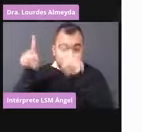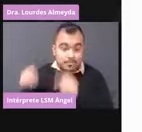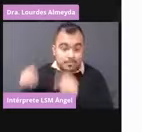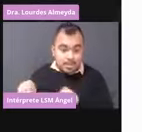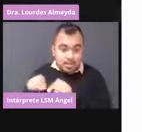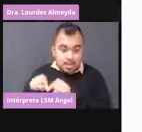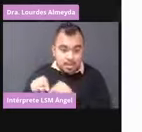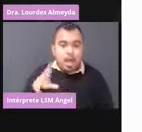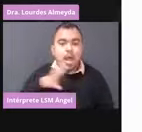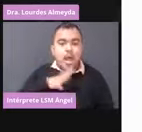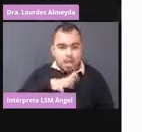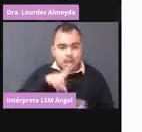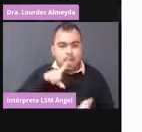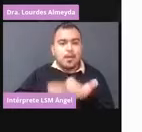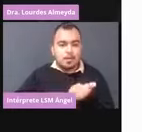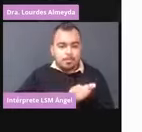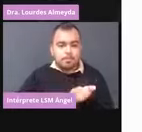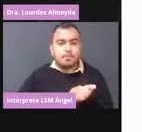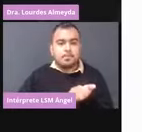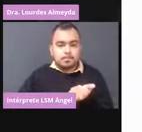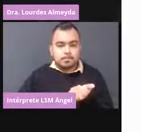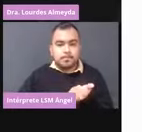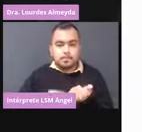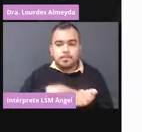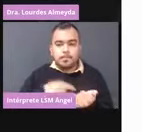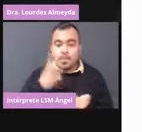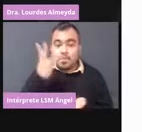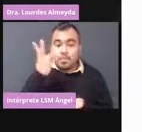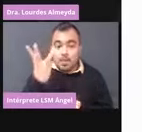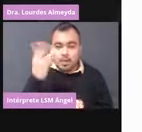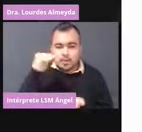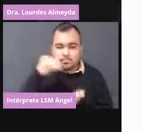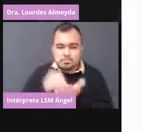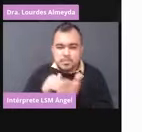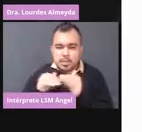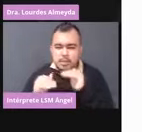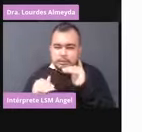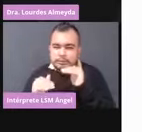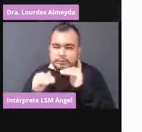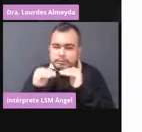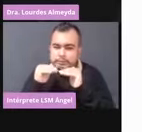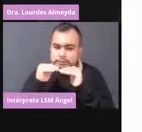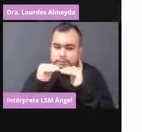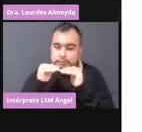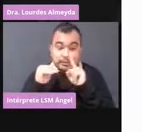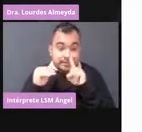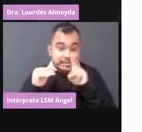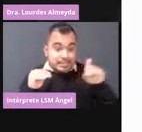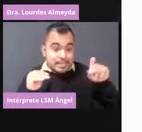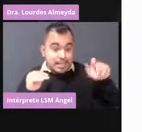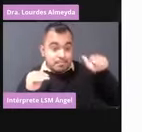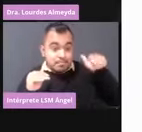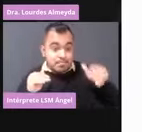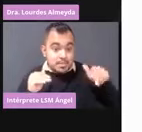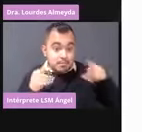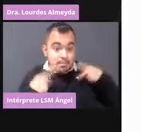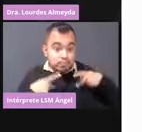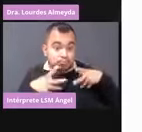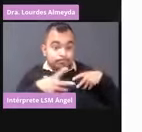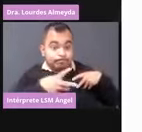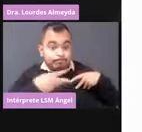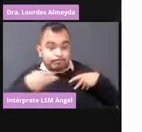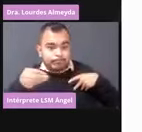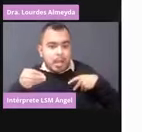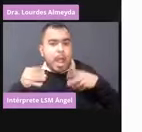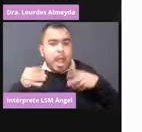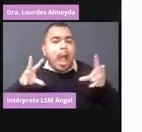tenemos una tasa de incidencia de 3.000 y pico por 100.000 habitantes. Esta es tasa acumulada. Esto quiere